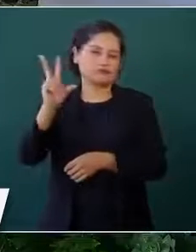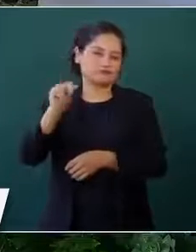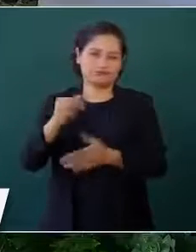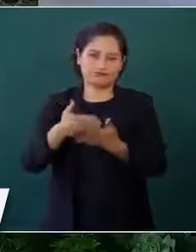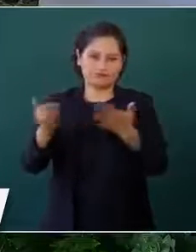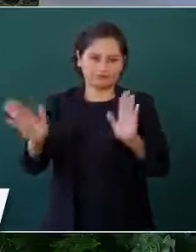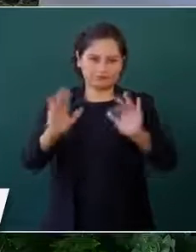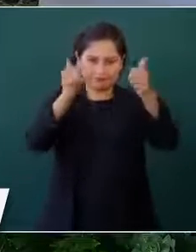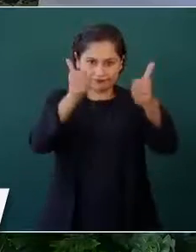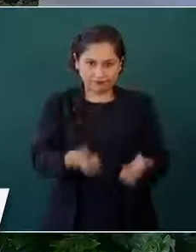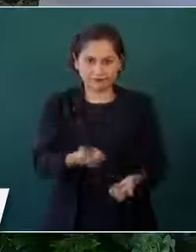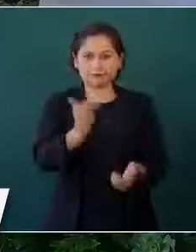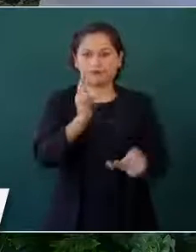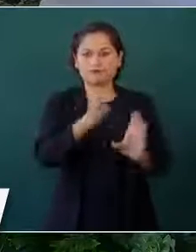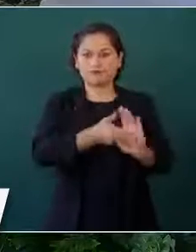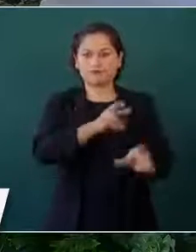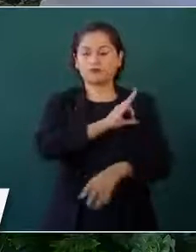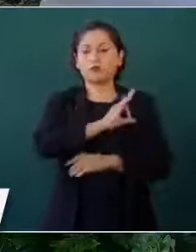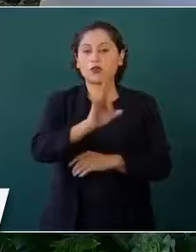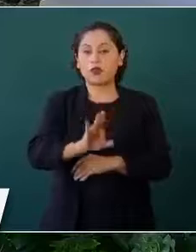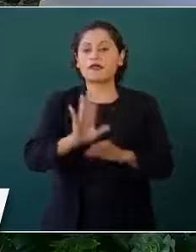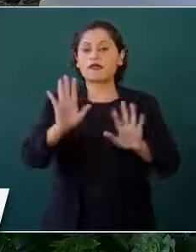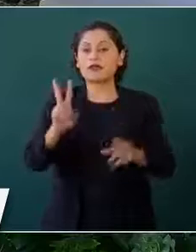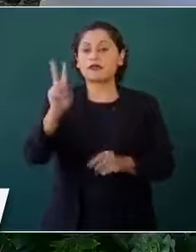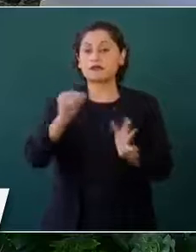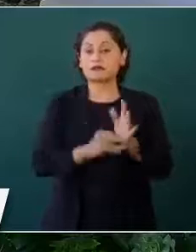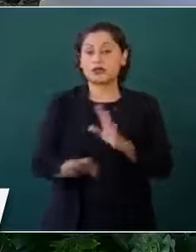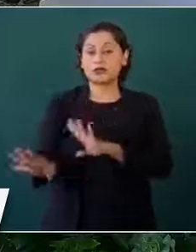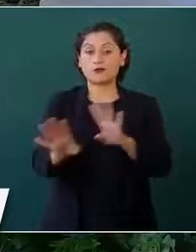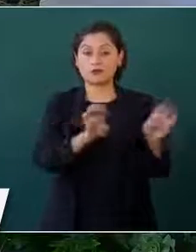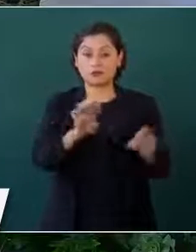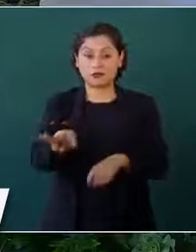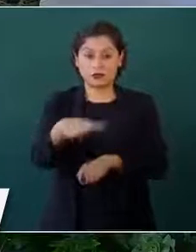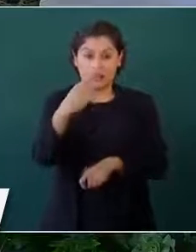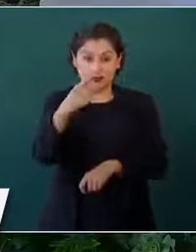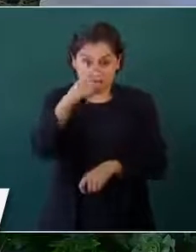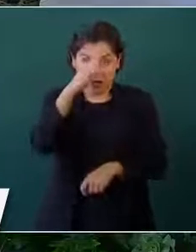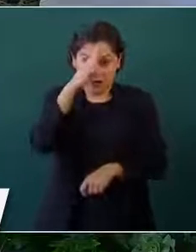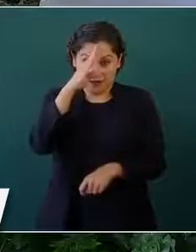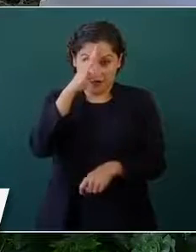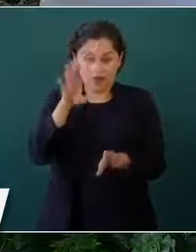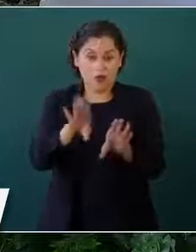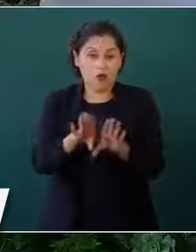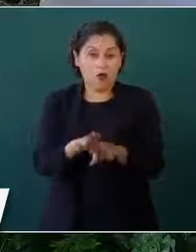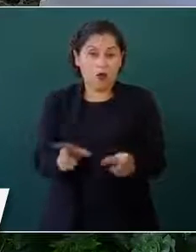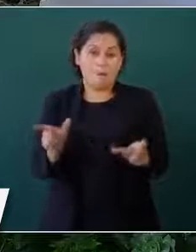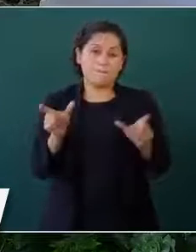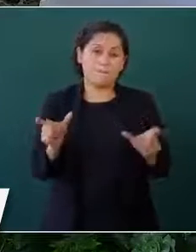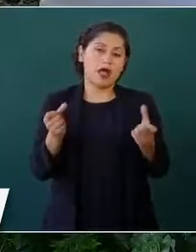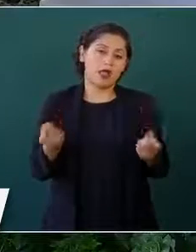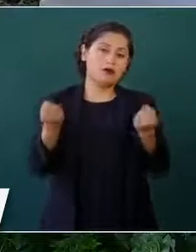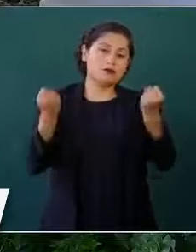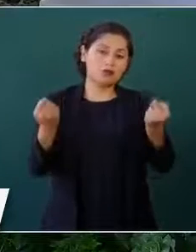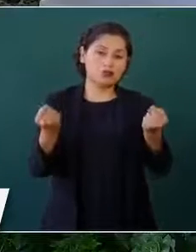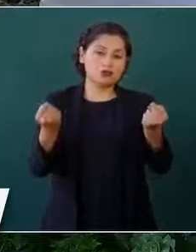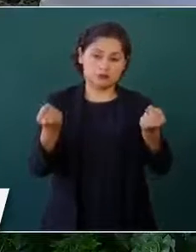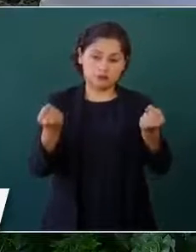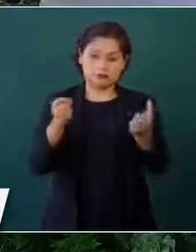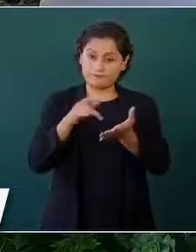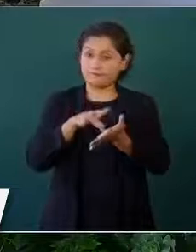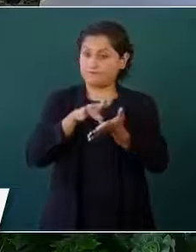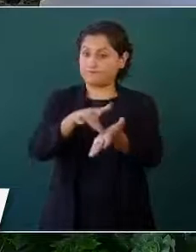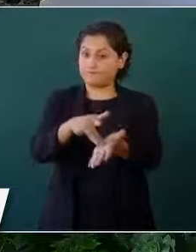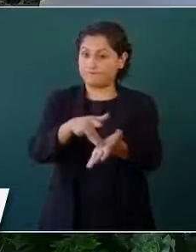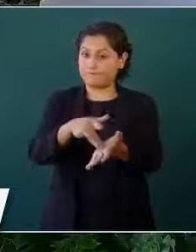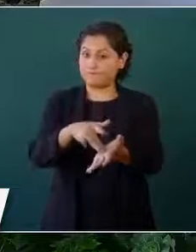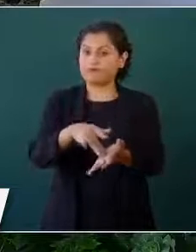2 mil 914, imaginen el estado de fuerza que eso representa. Y fuerzas